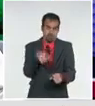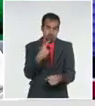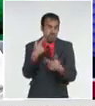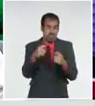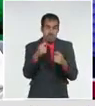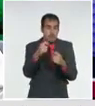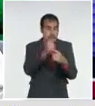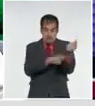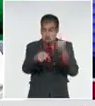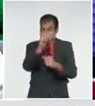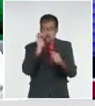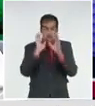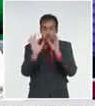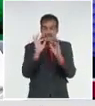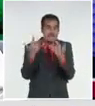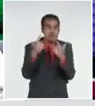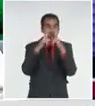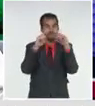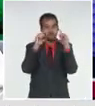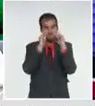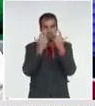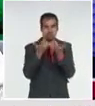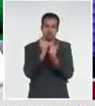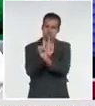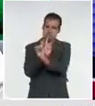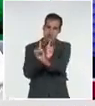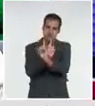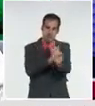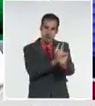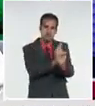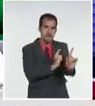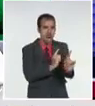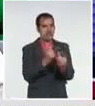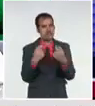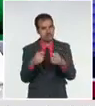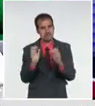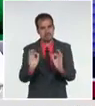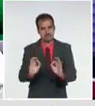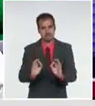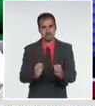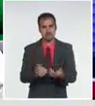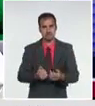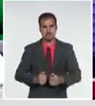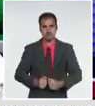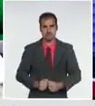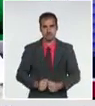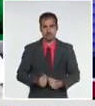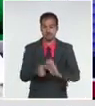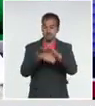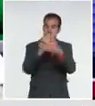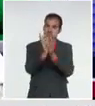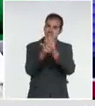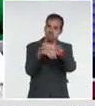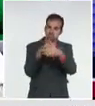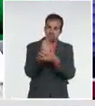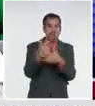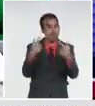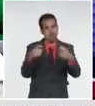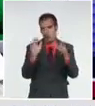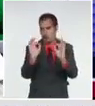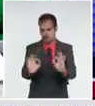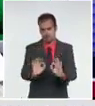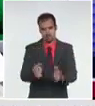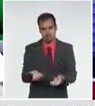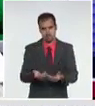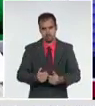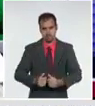pues sí es realmente el distanciamiento, el uso del nasobuco, las soluciones desinfectantes. Y decimos